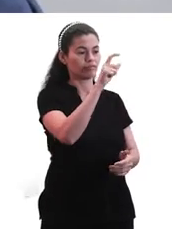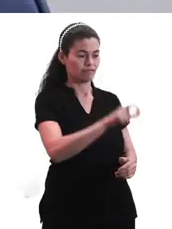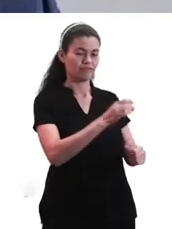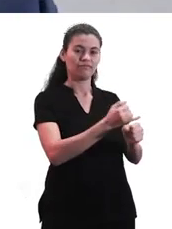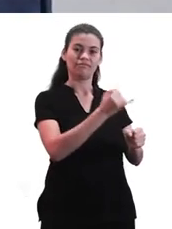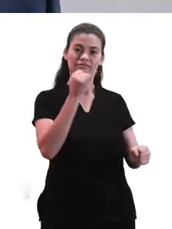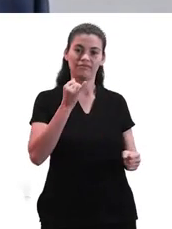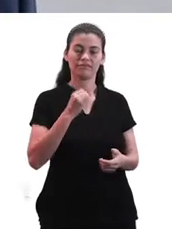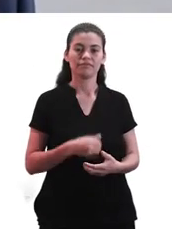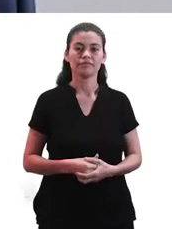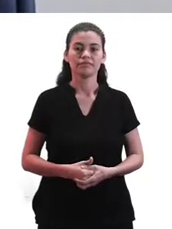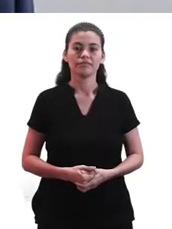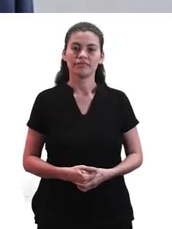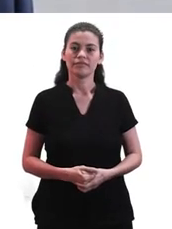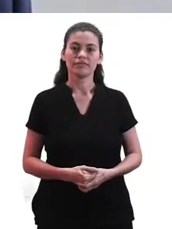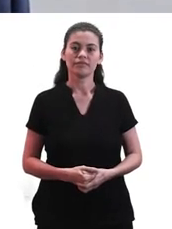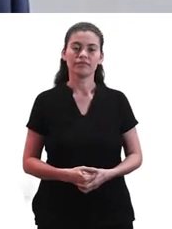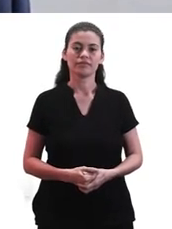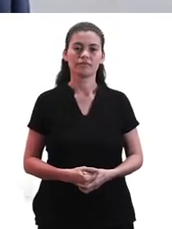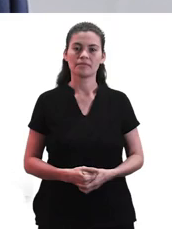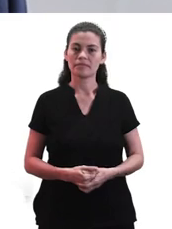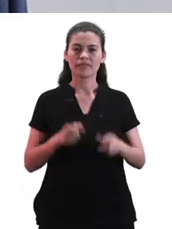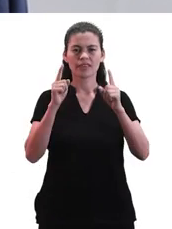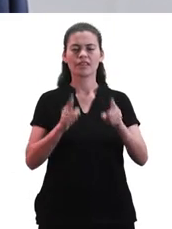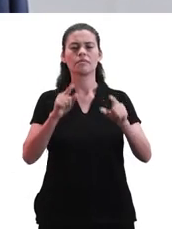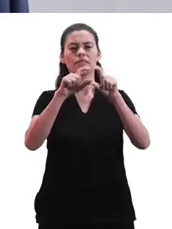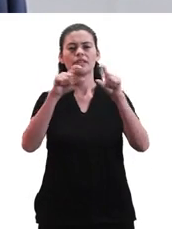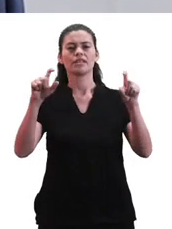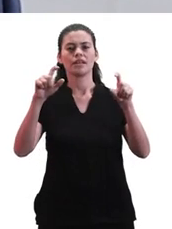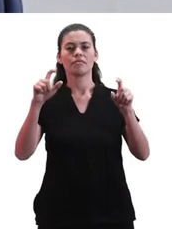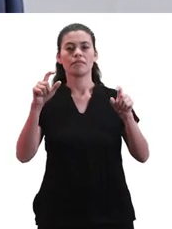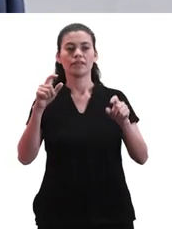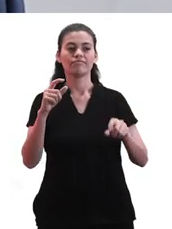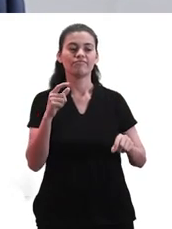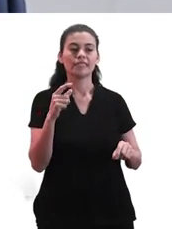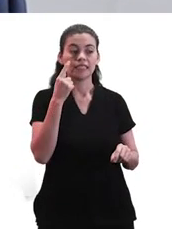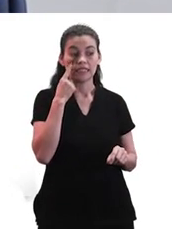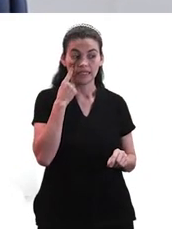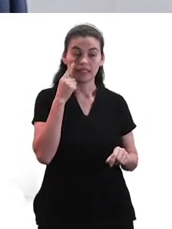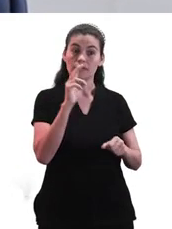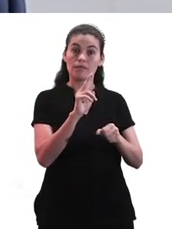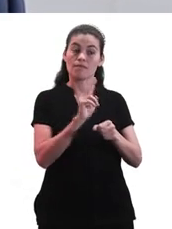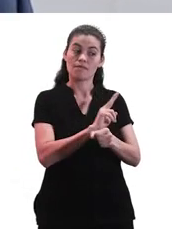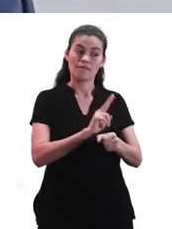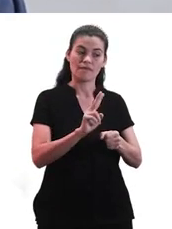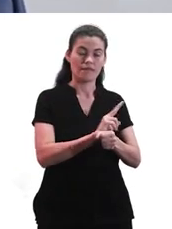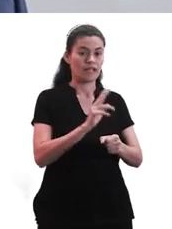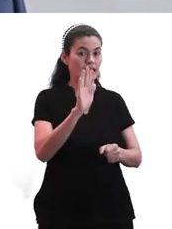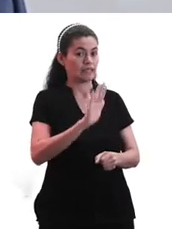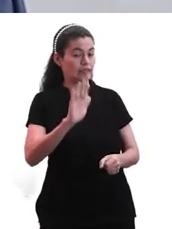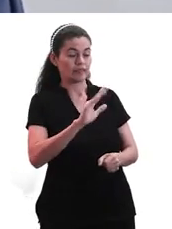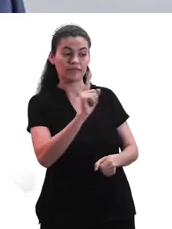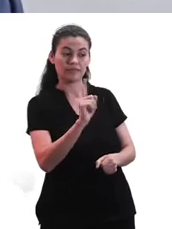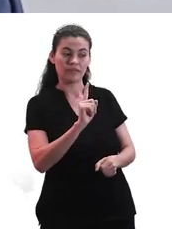¿Cómo hacemos con una cuestión que a veces es fundamental de, cuidado, no te equivoques? Porque generalmente es,